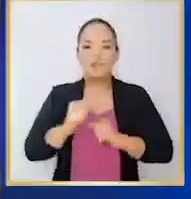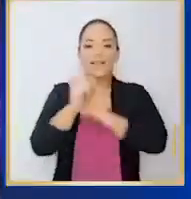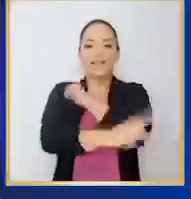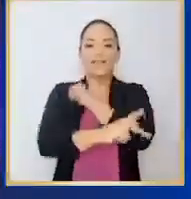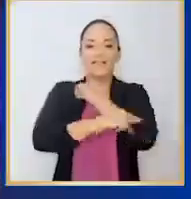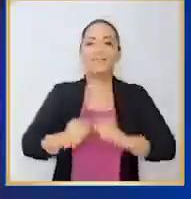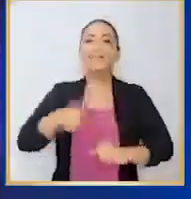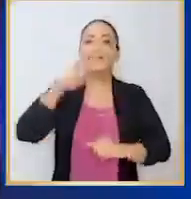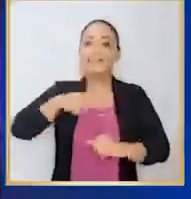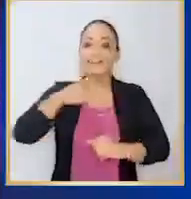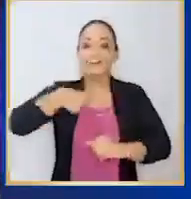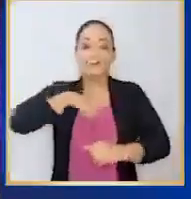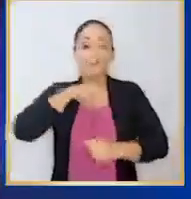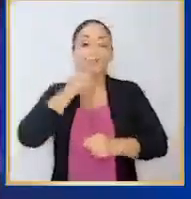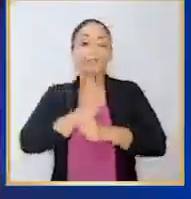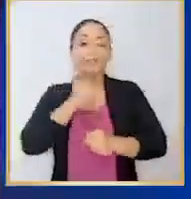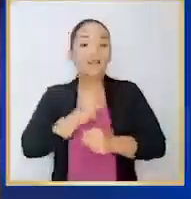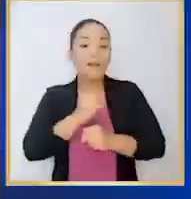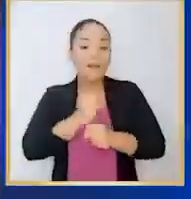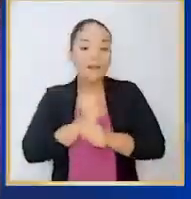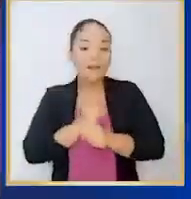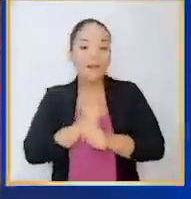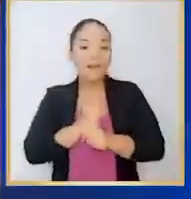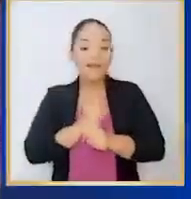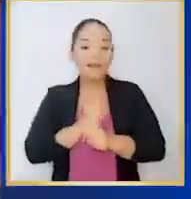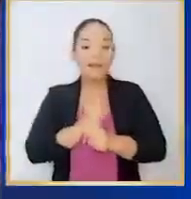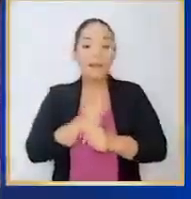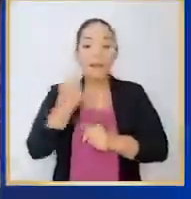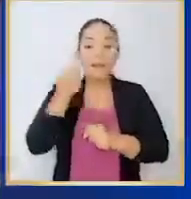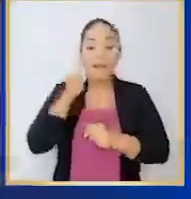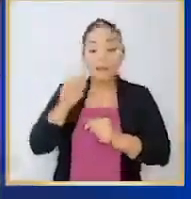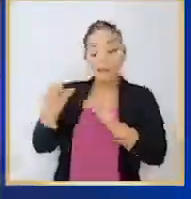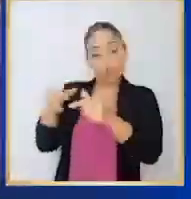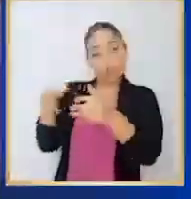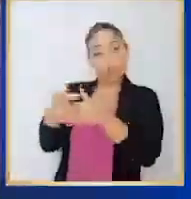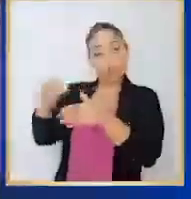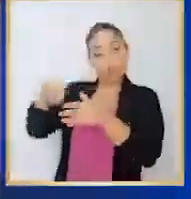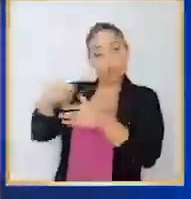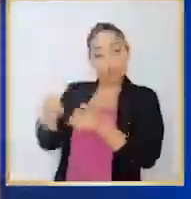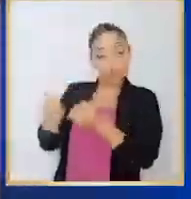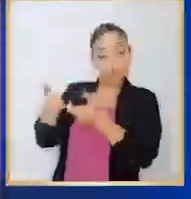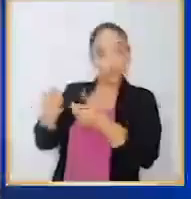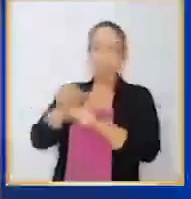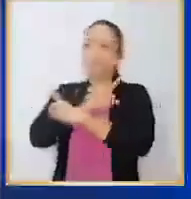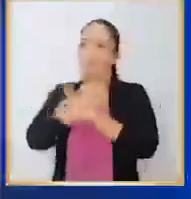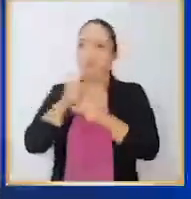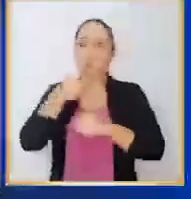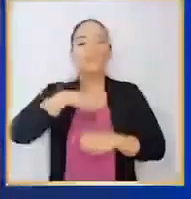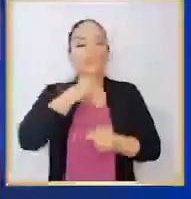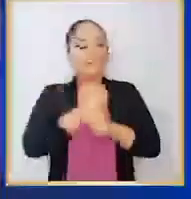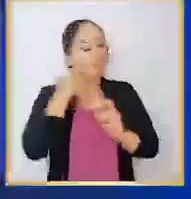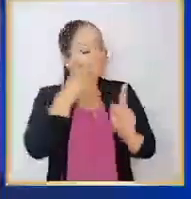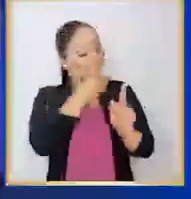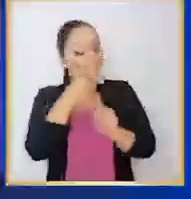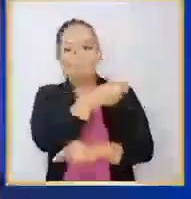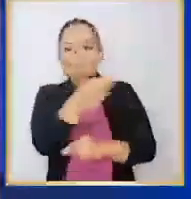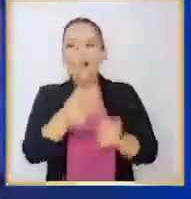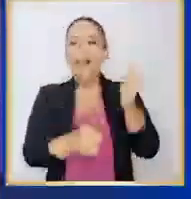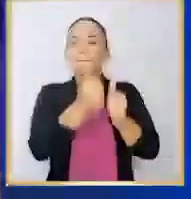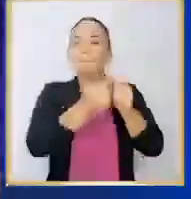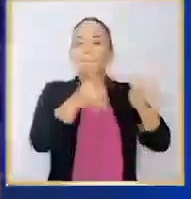que trabajar no para los niños de siempre, sino para la enorme mayoría,